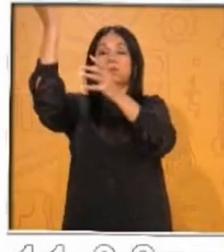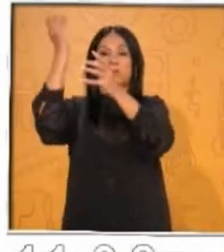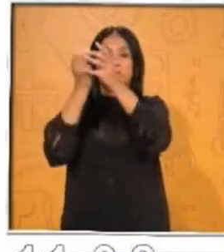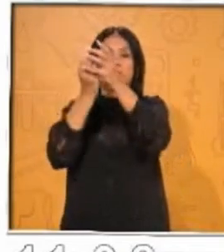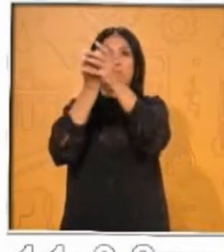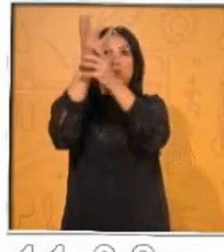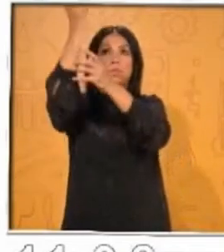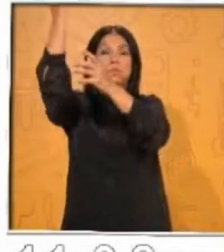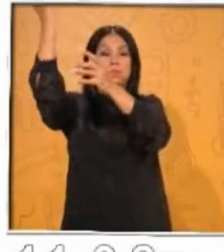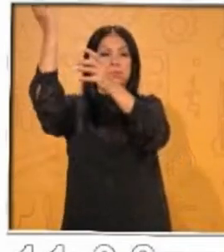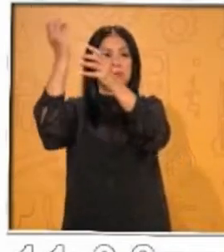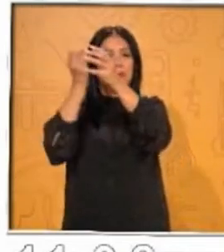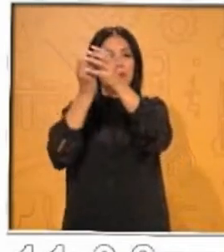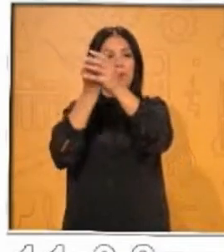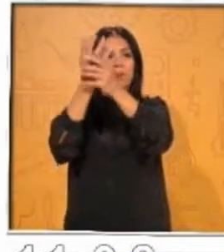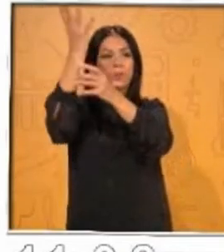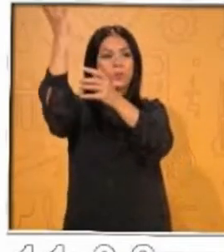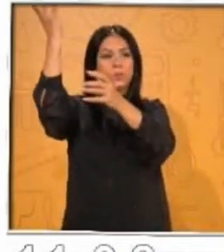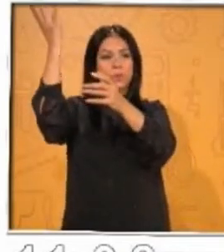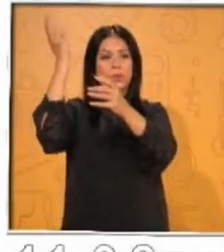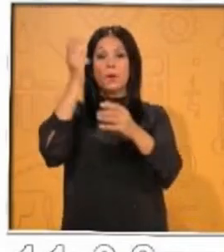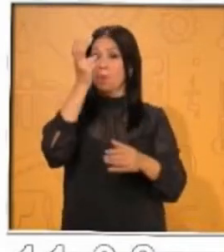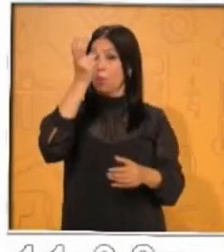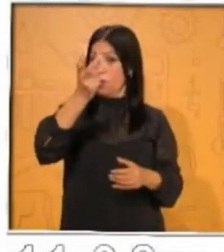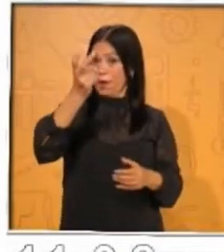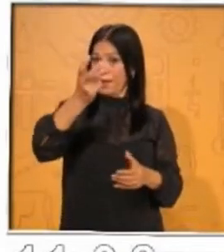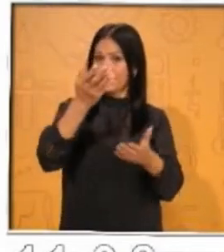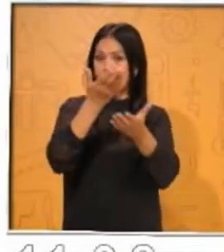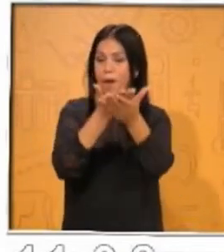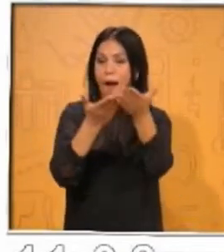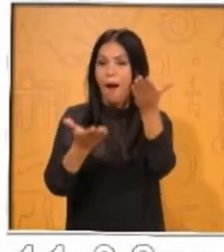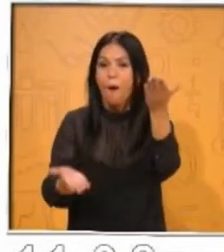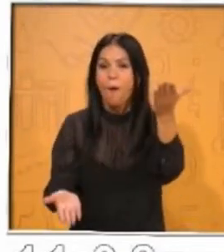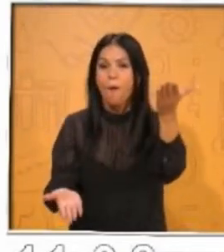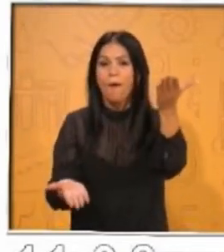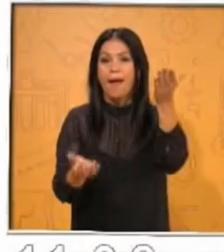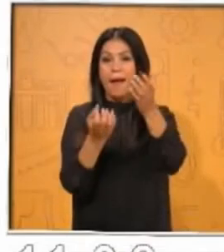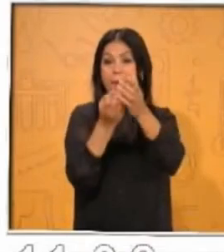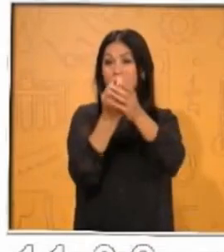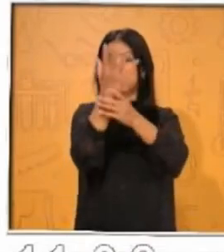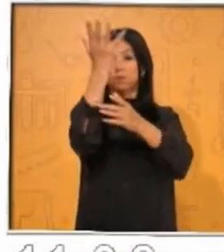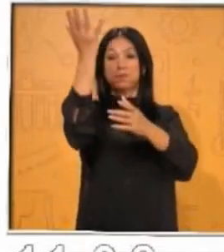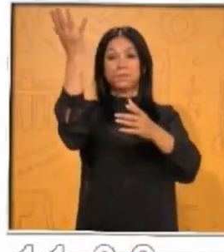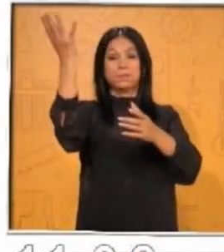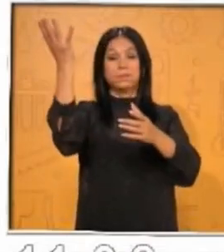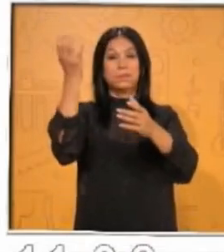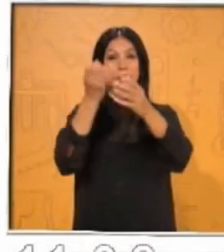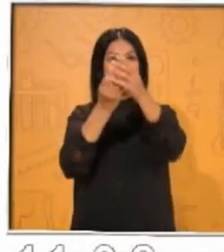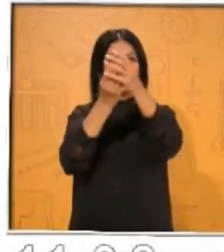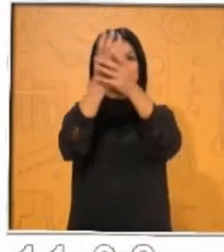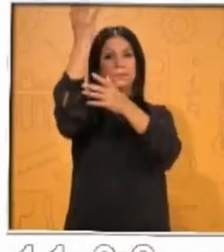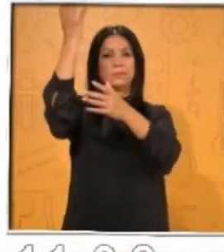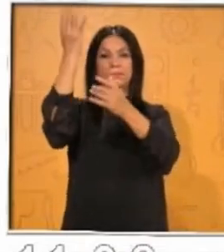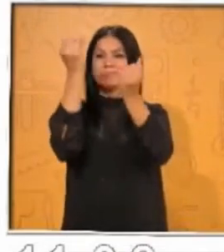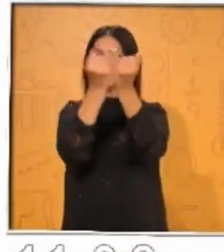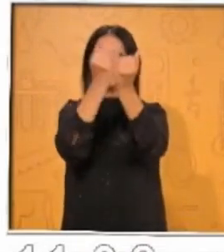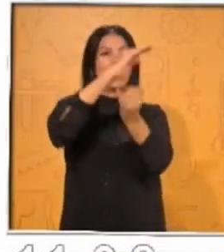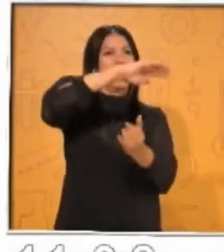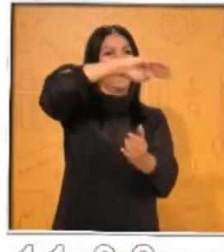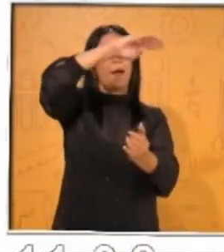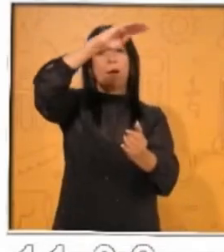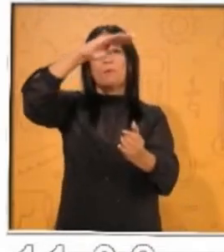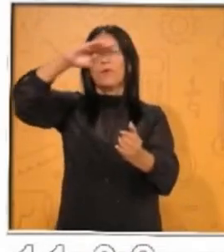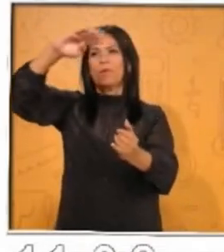hasta hoy en día, el volcán Popocatépetl continúa arrojando pumarolas. Qué linda